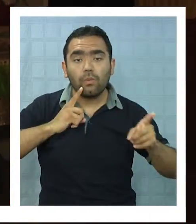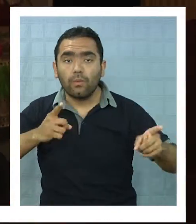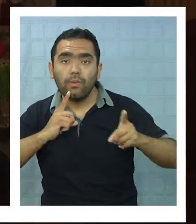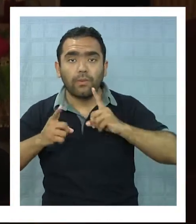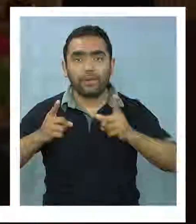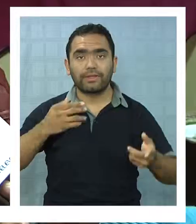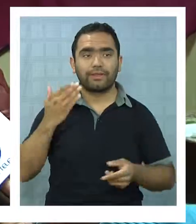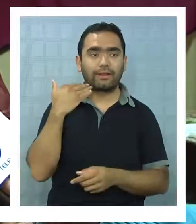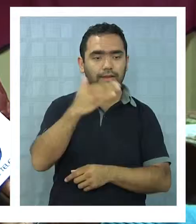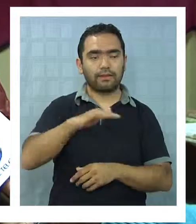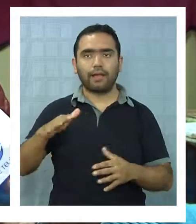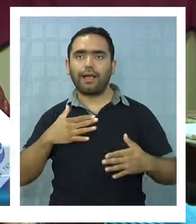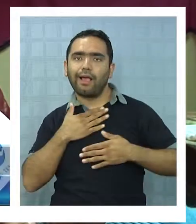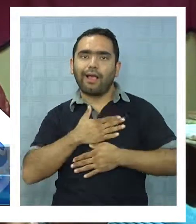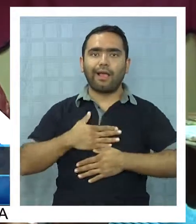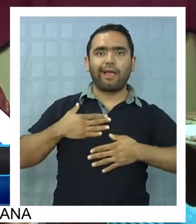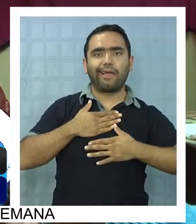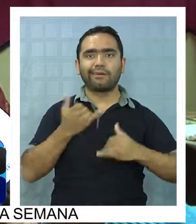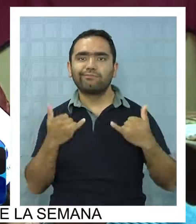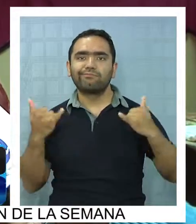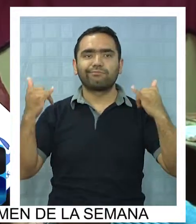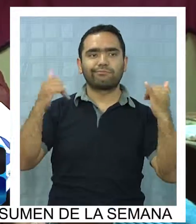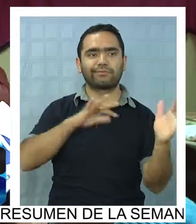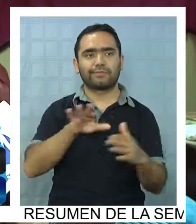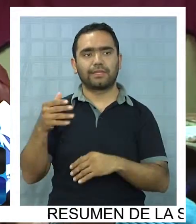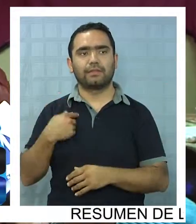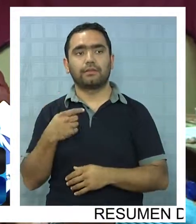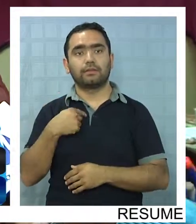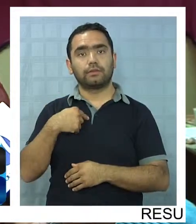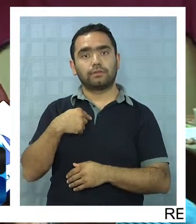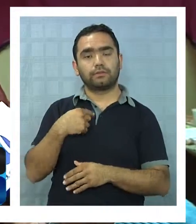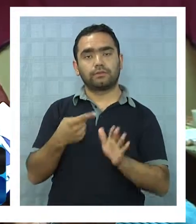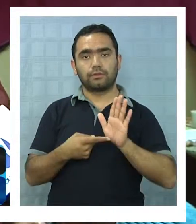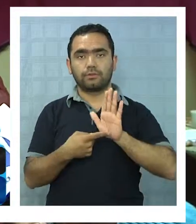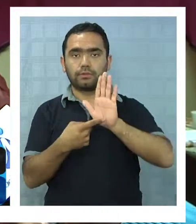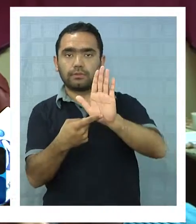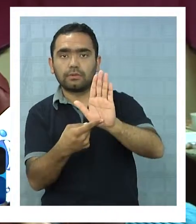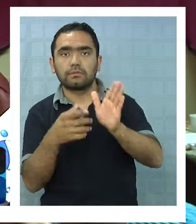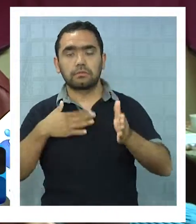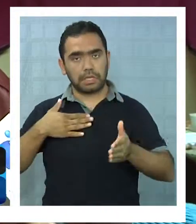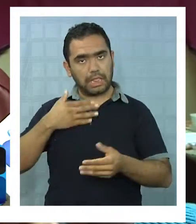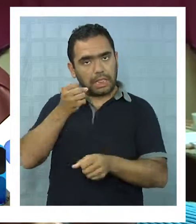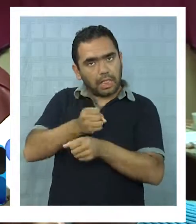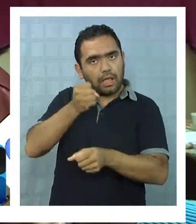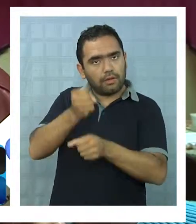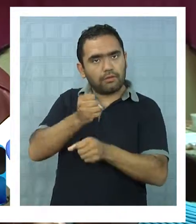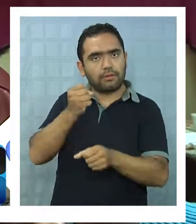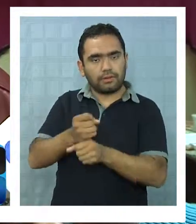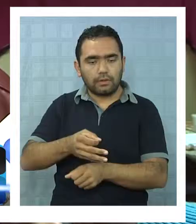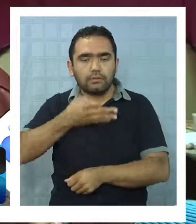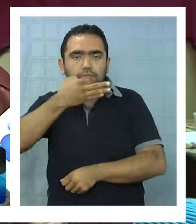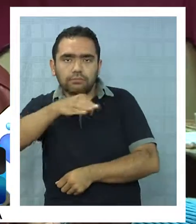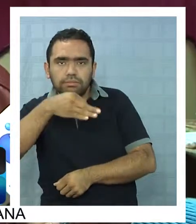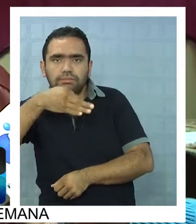vengo a complementar esta muestra con mi oficio, que es el contar cuentos, y así